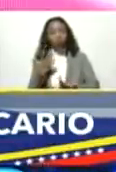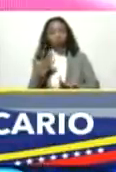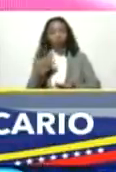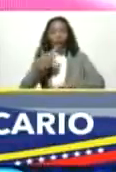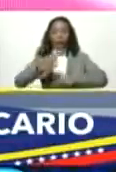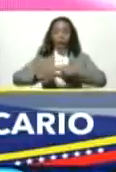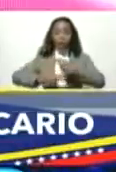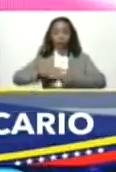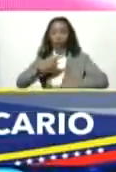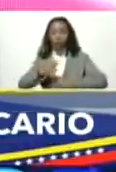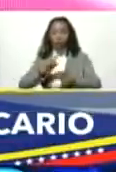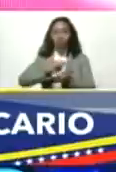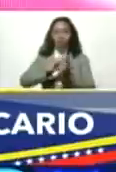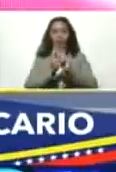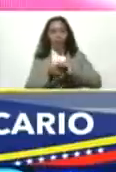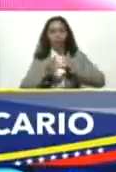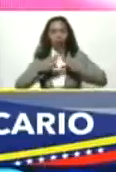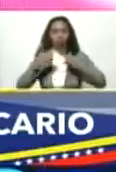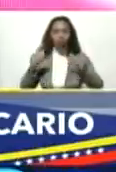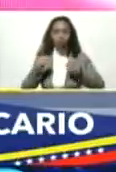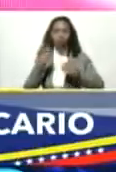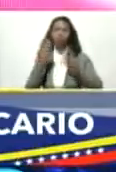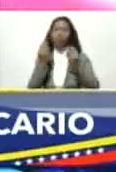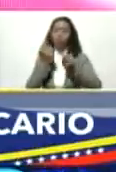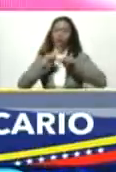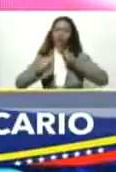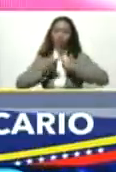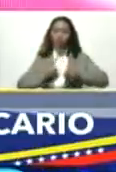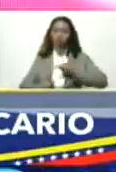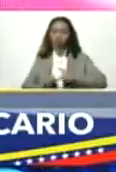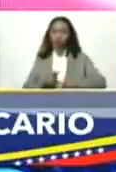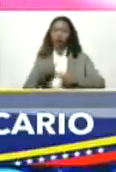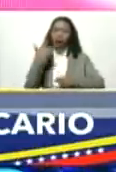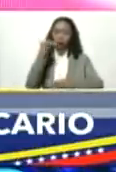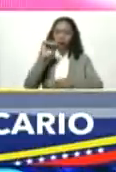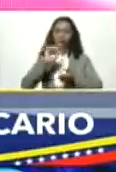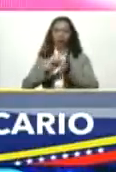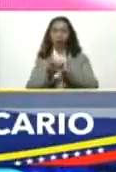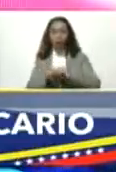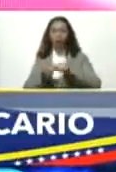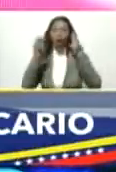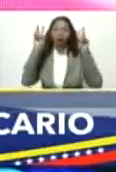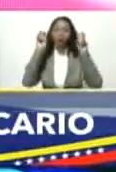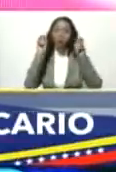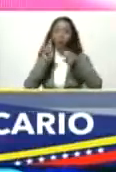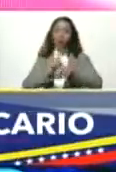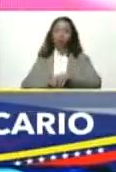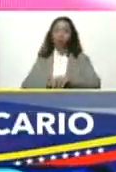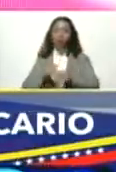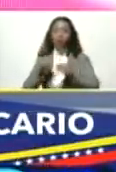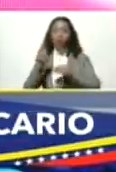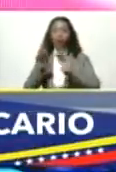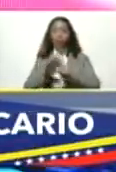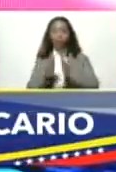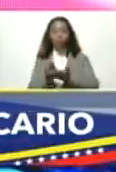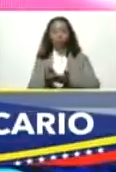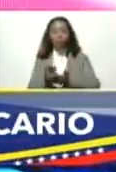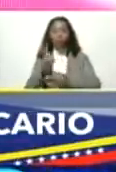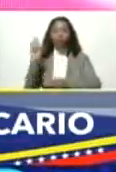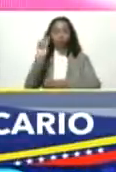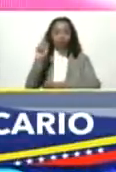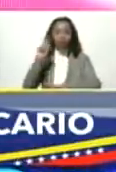revolucionar a un cambiar de todo de muchas cosas que hay que cambiar hay una nueva época en el mundo y en Venezuela también una nueva época